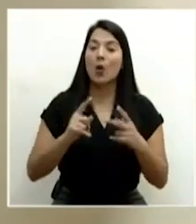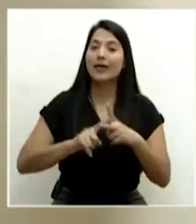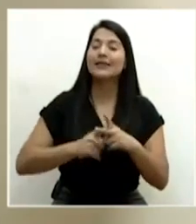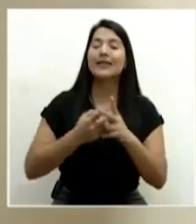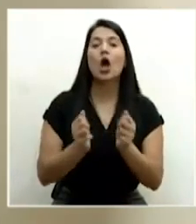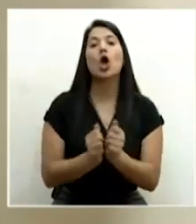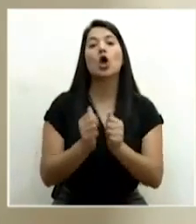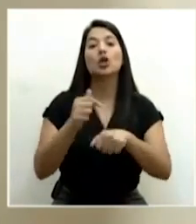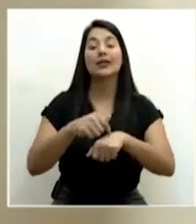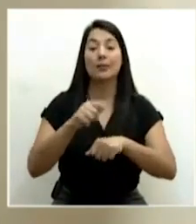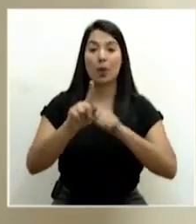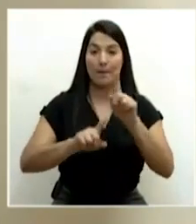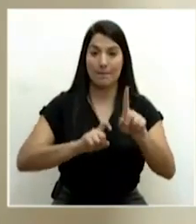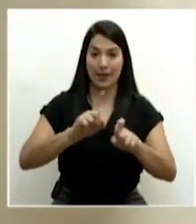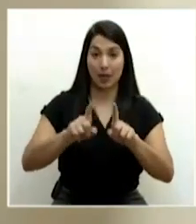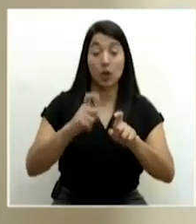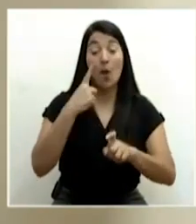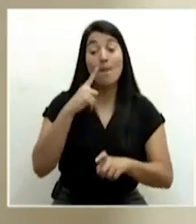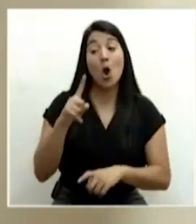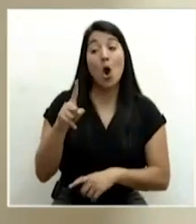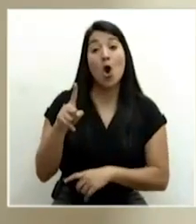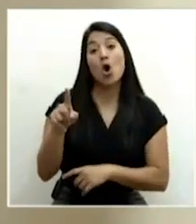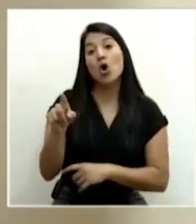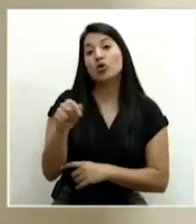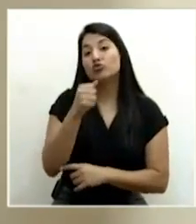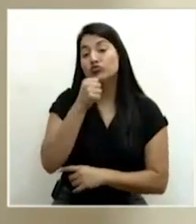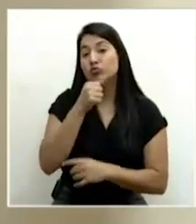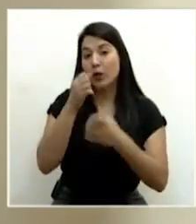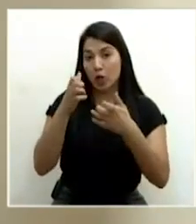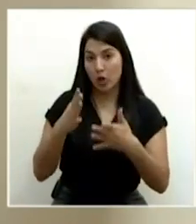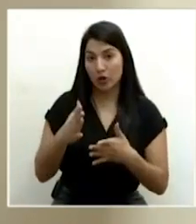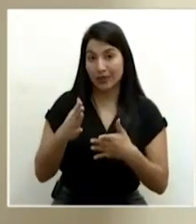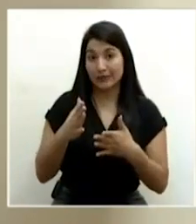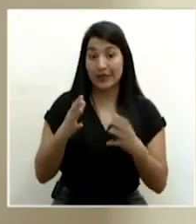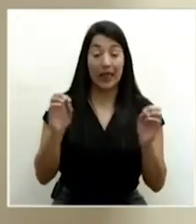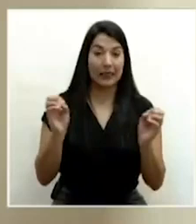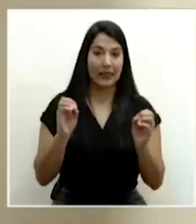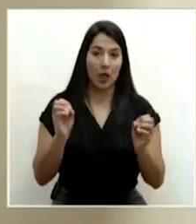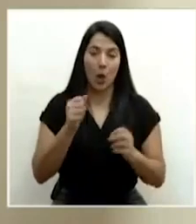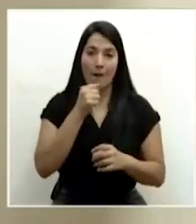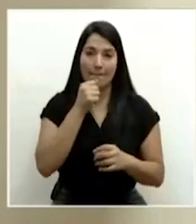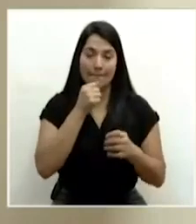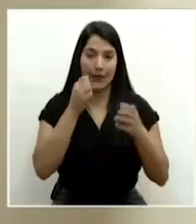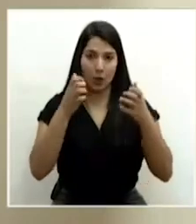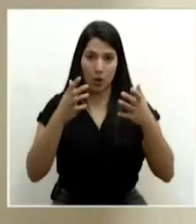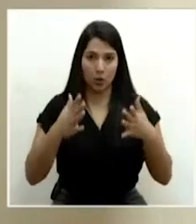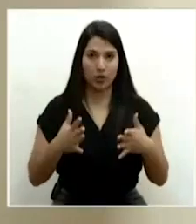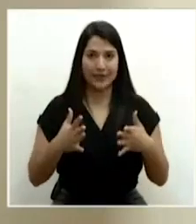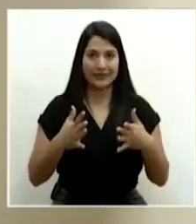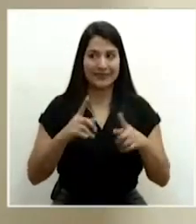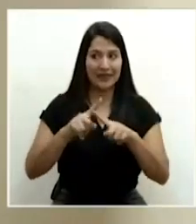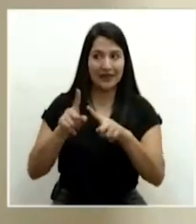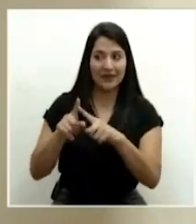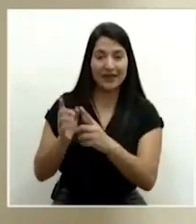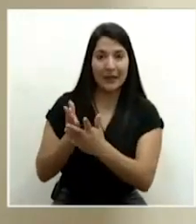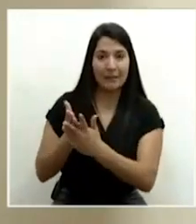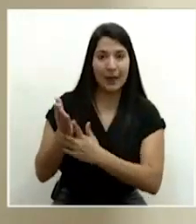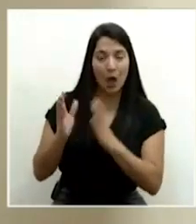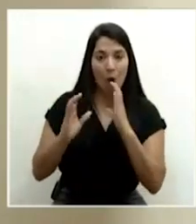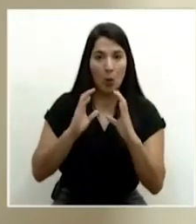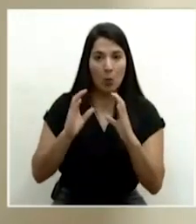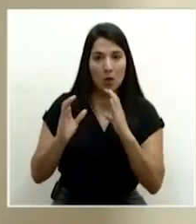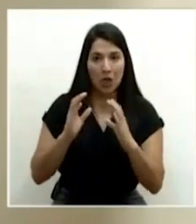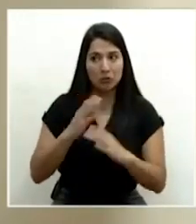con el periodo de consulta de los colegas de los medios de comunicación, ya que ningún colega de los medios nacionales